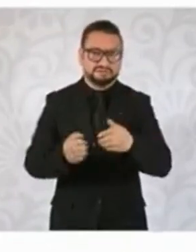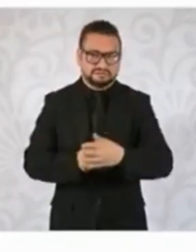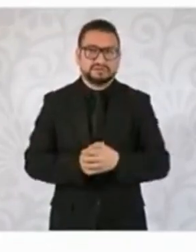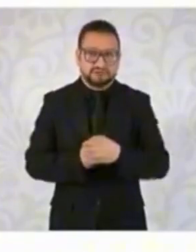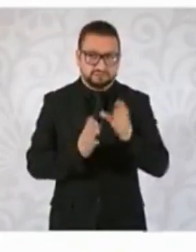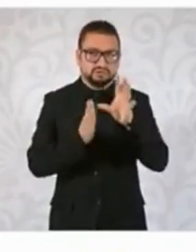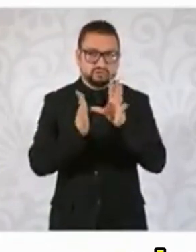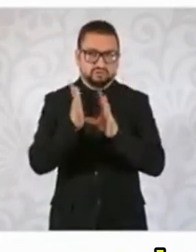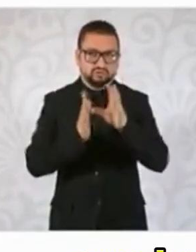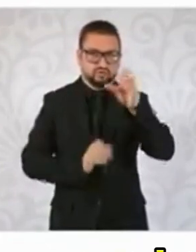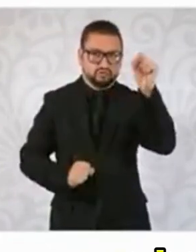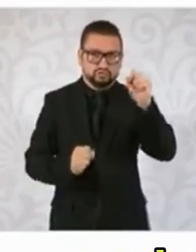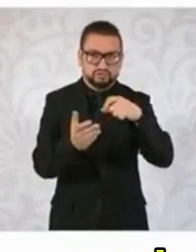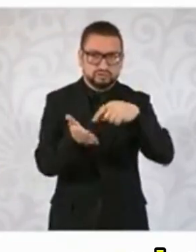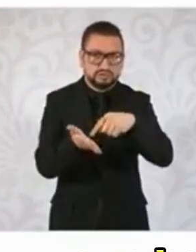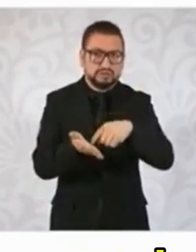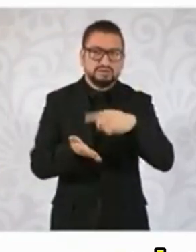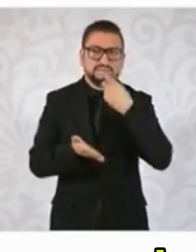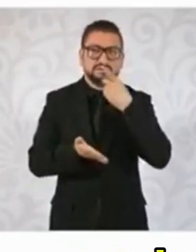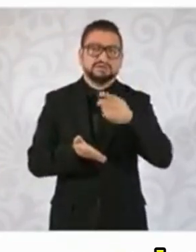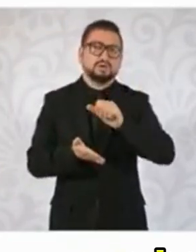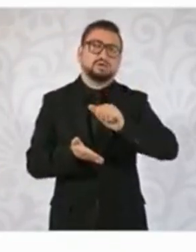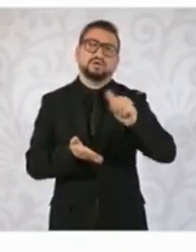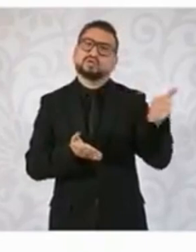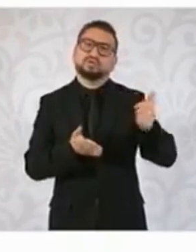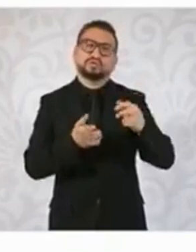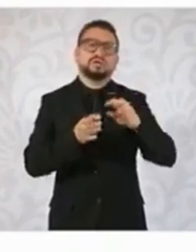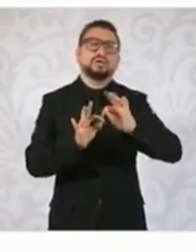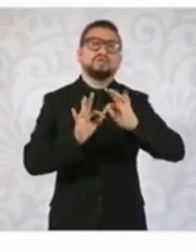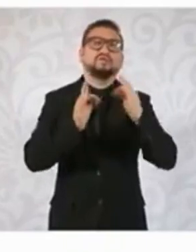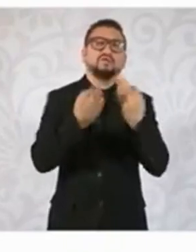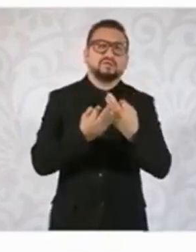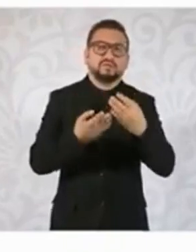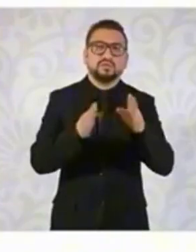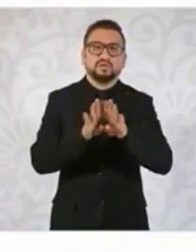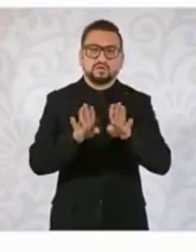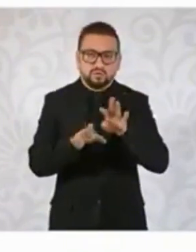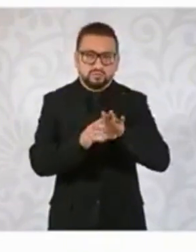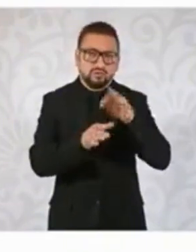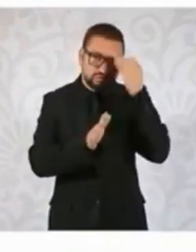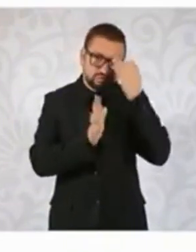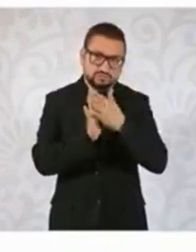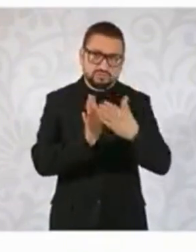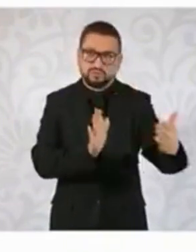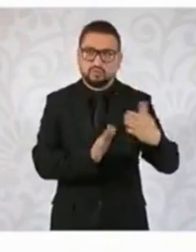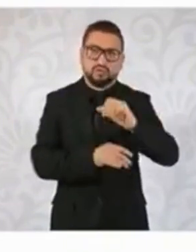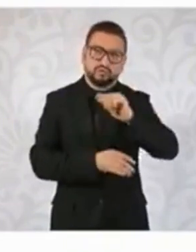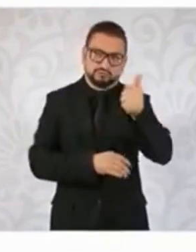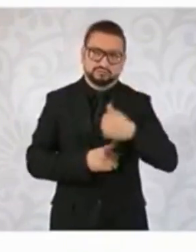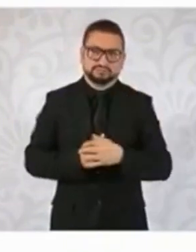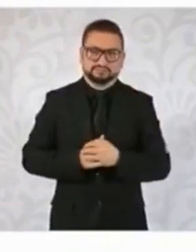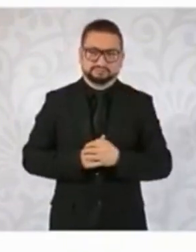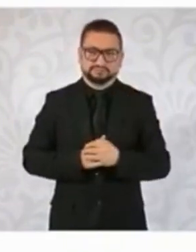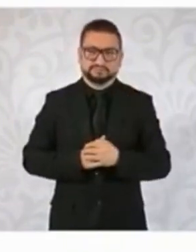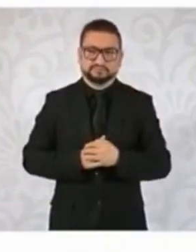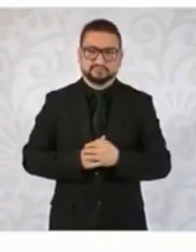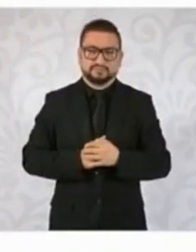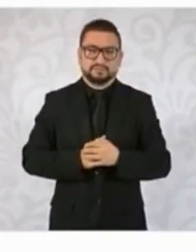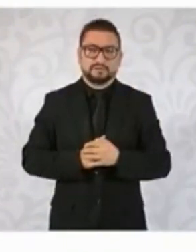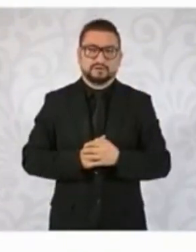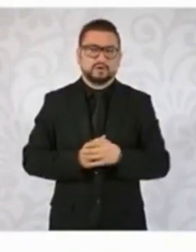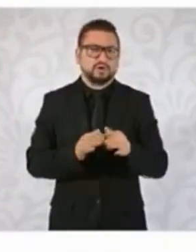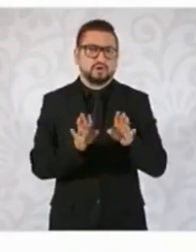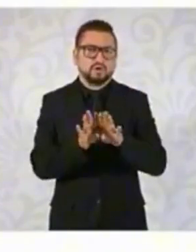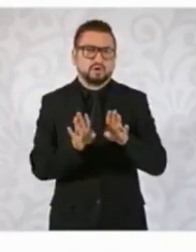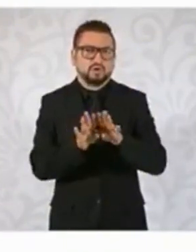Constitución, que habla de otra manera de elegir y otro periodo. Eso se resuelve